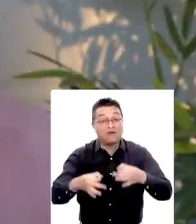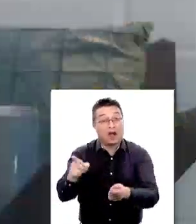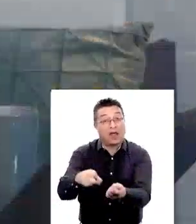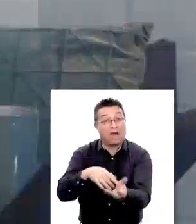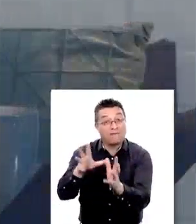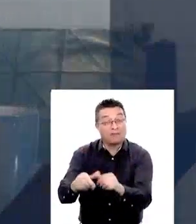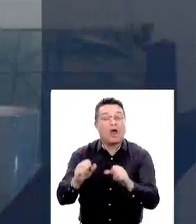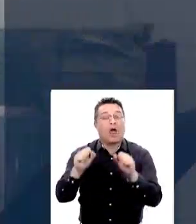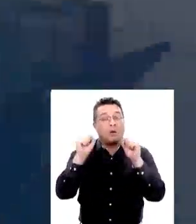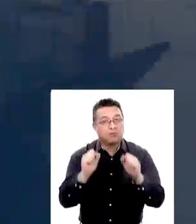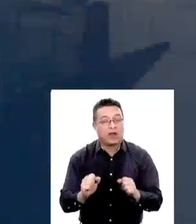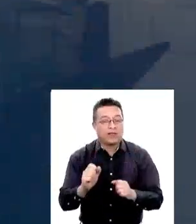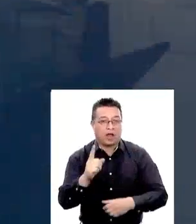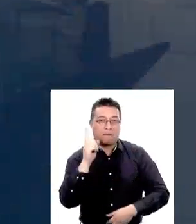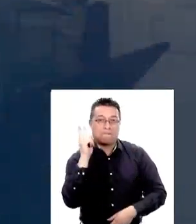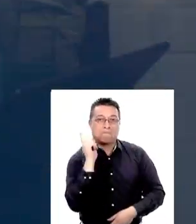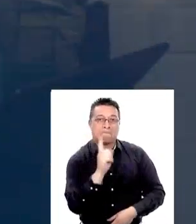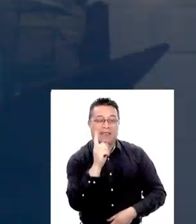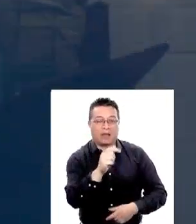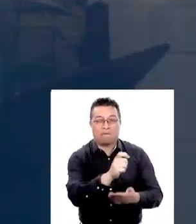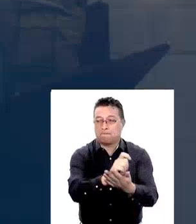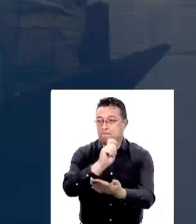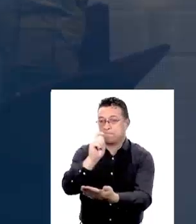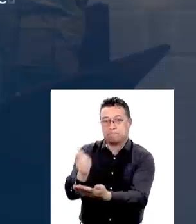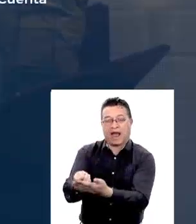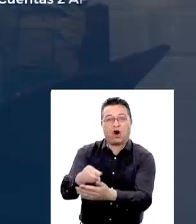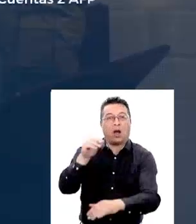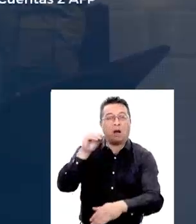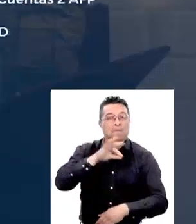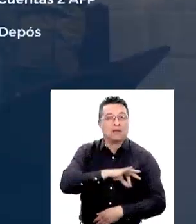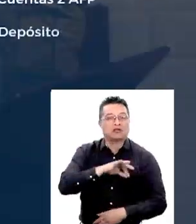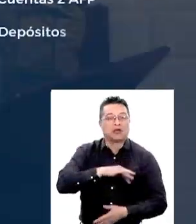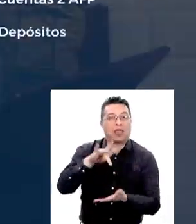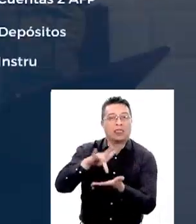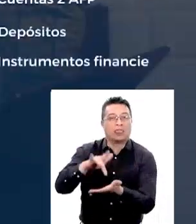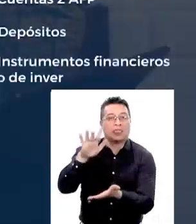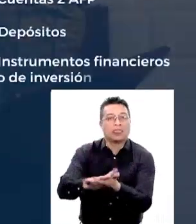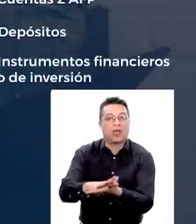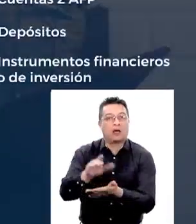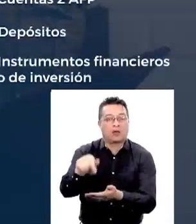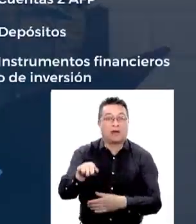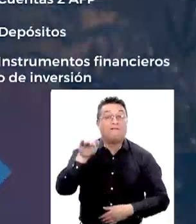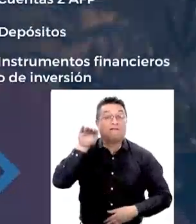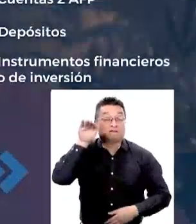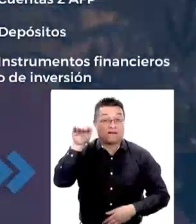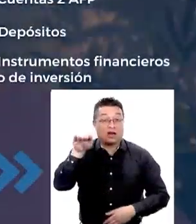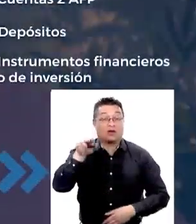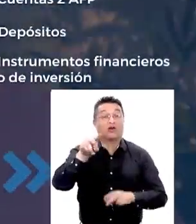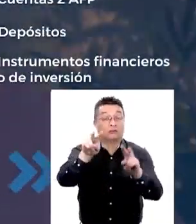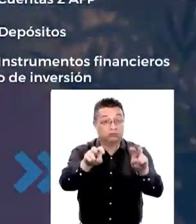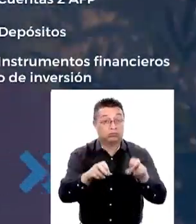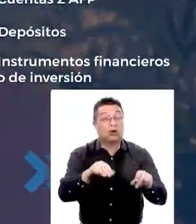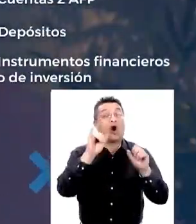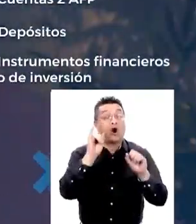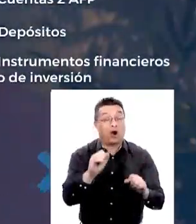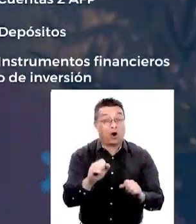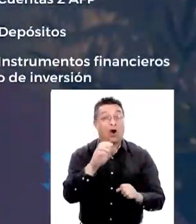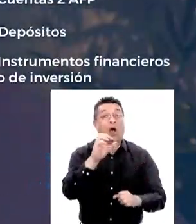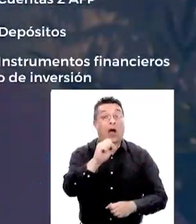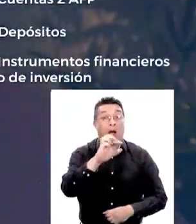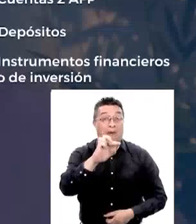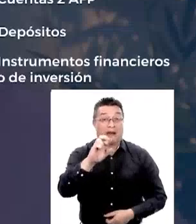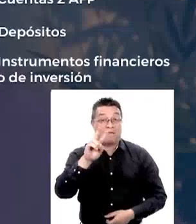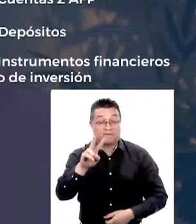podrán ordenar el pago de las pensiones arreudadas desde las cuentas bancarias, desde la cuenta de APD,